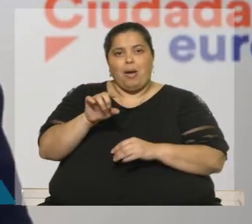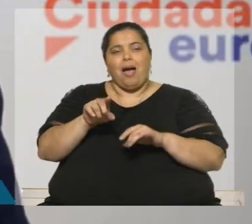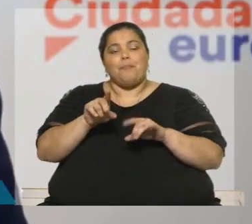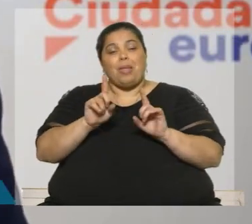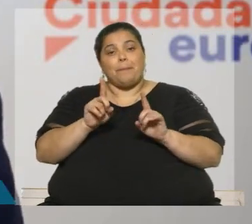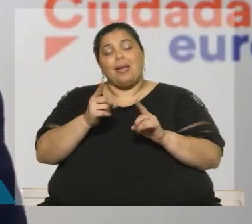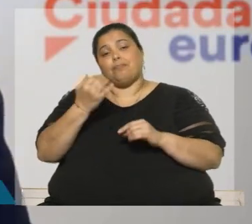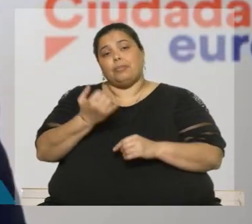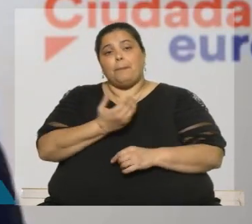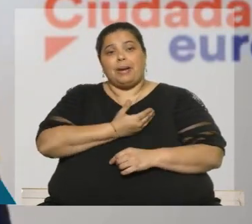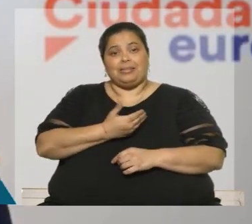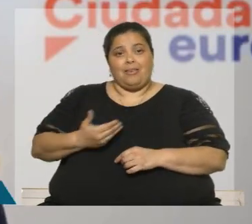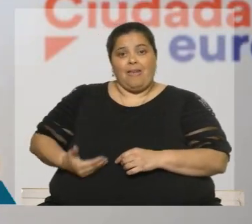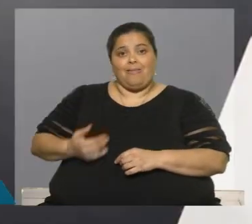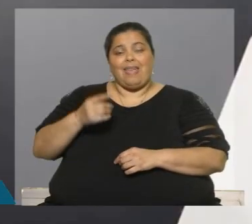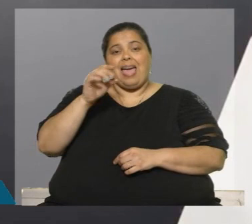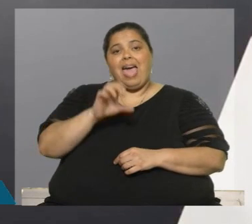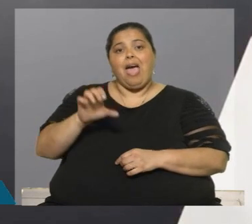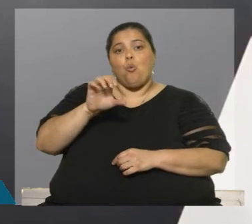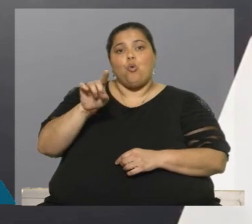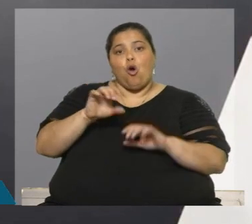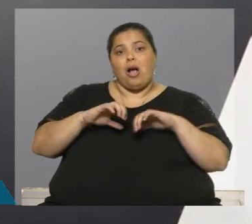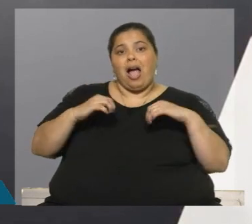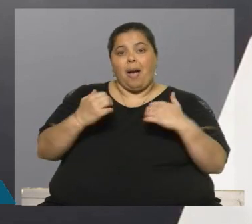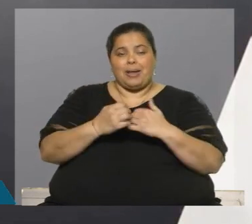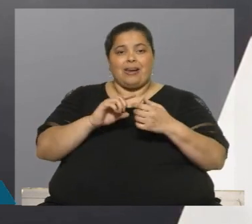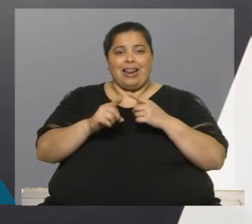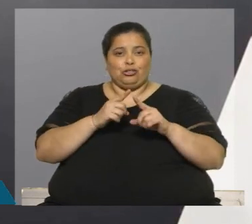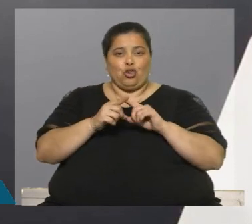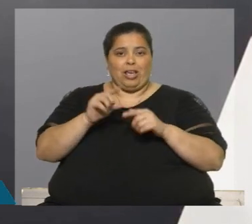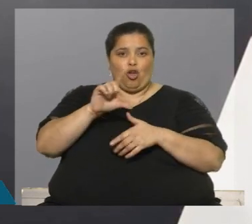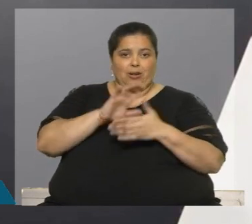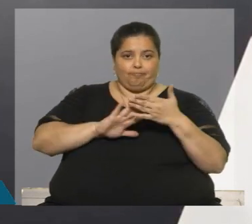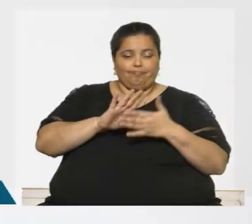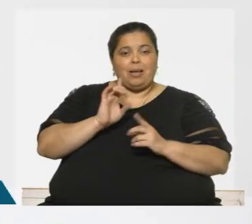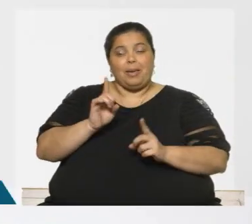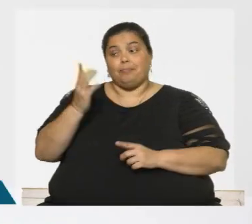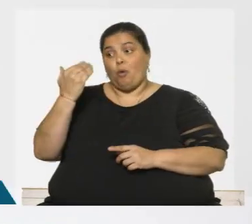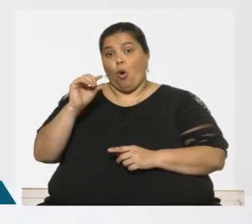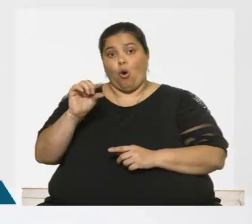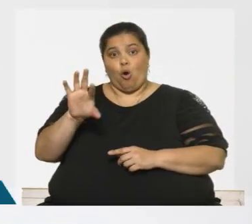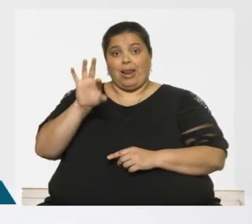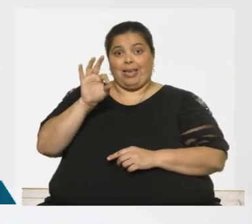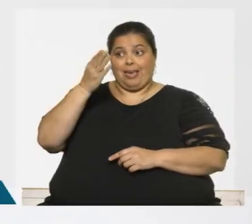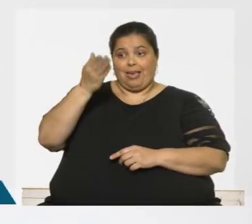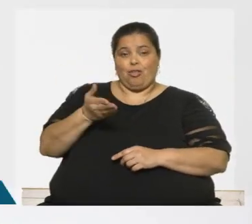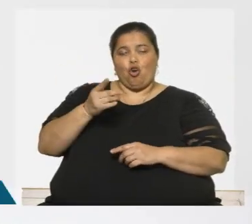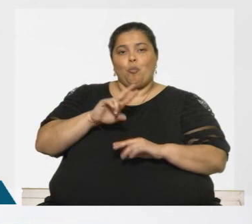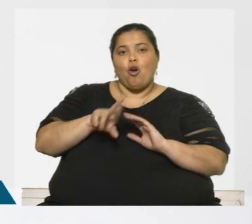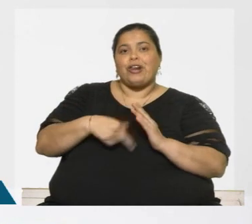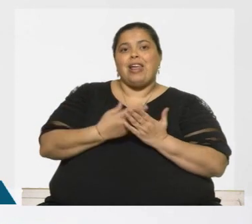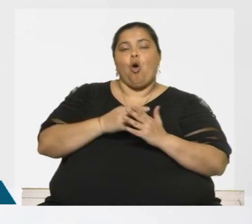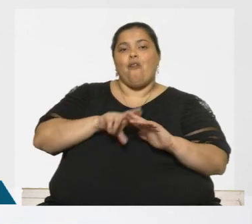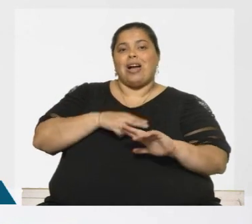la Eurocámara para las relaciones con el Mercosur. Jordi Cañas fue elegido hace unos días como uno de los vicepresidentes de Renovar Europa, que es el